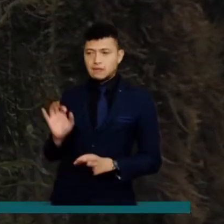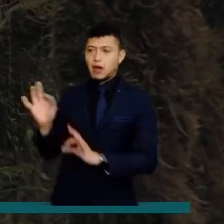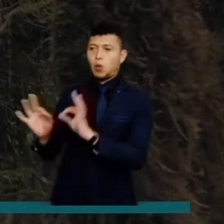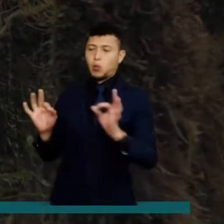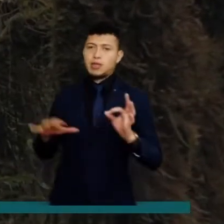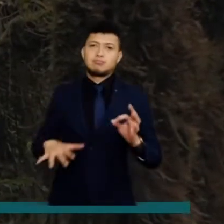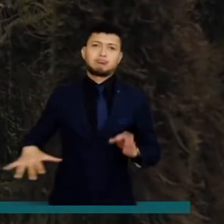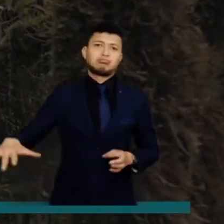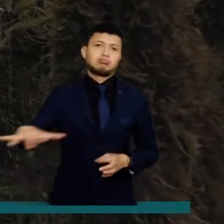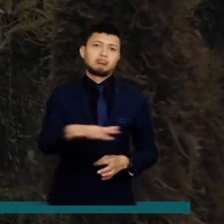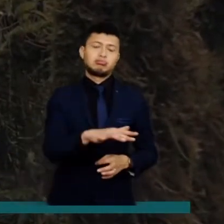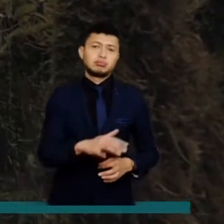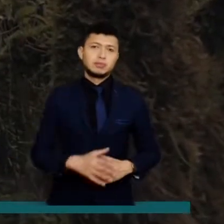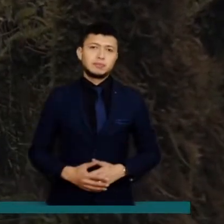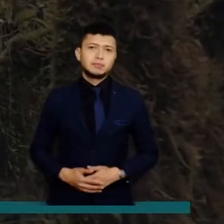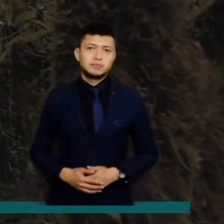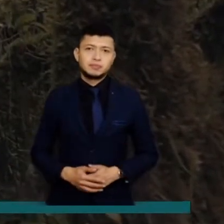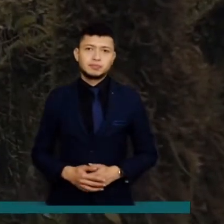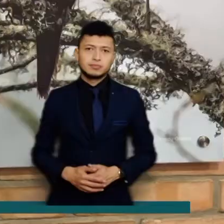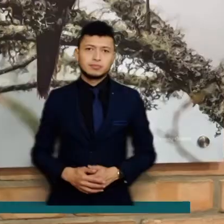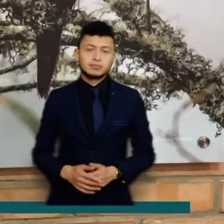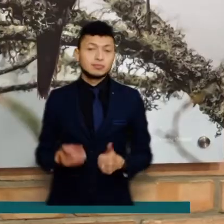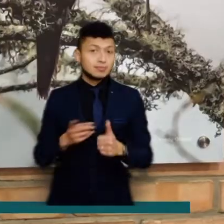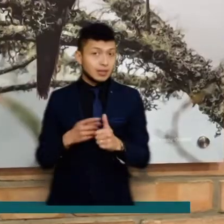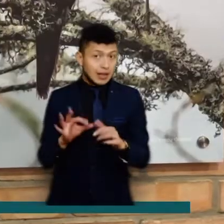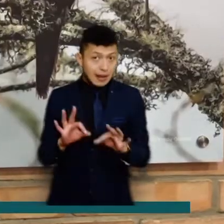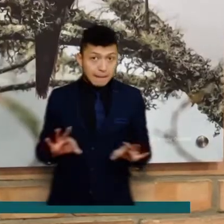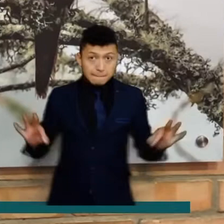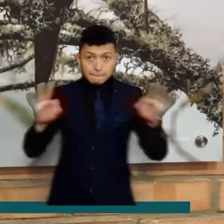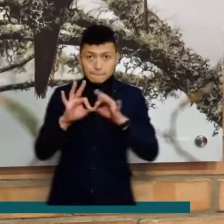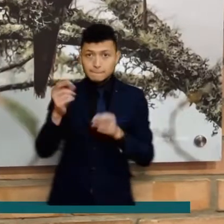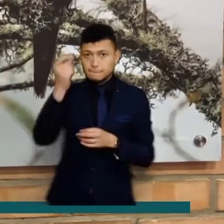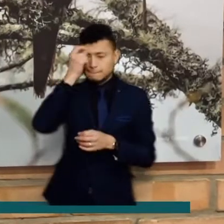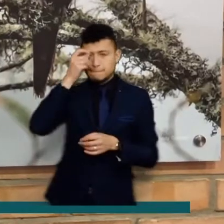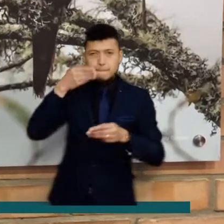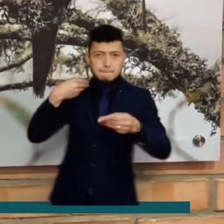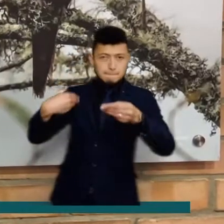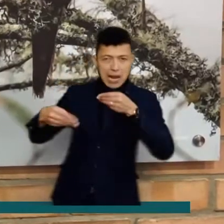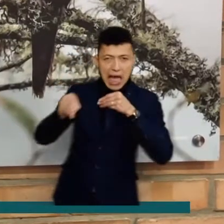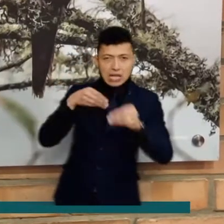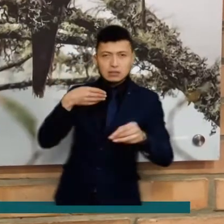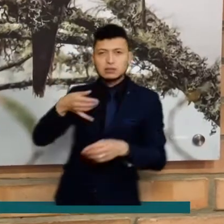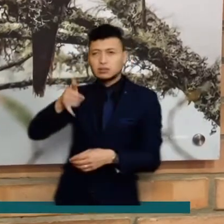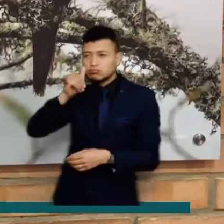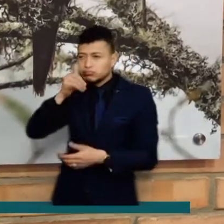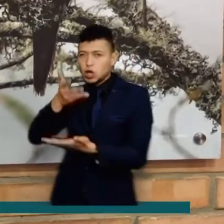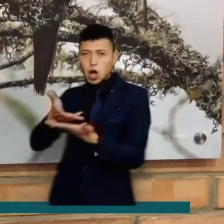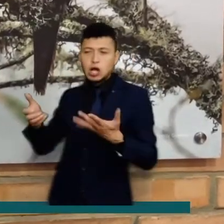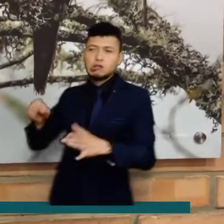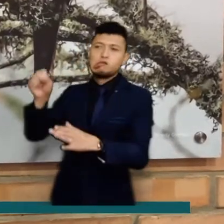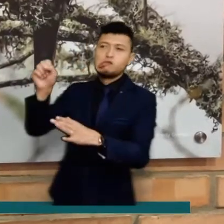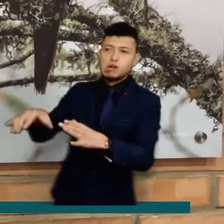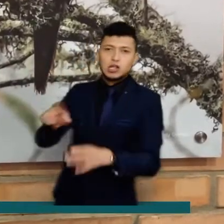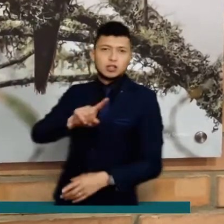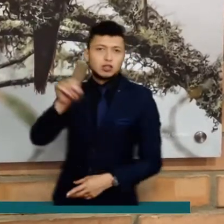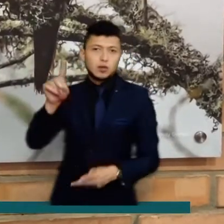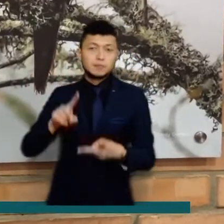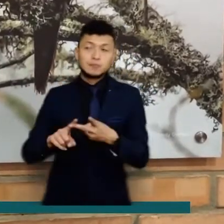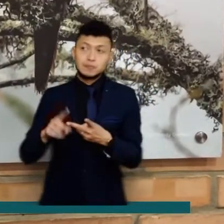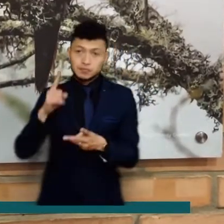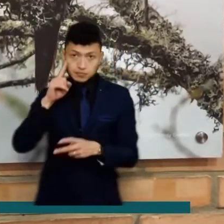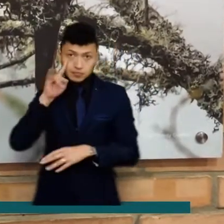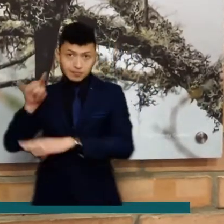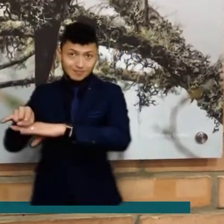conservación de estos espacios. Es importante tener en cuenta, no ingresar plásticos de un solo uso, acatar siempre las